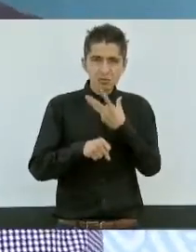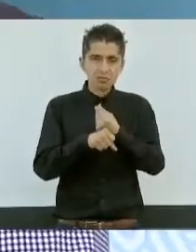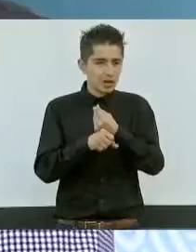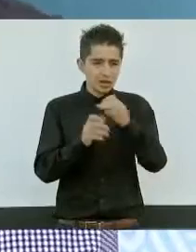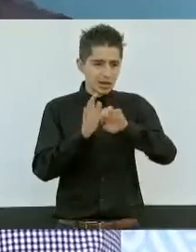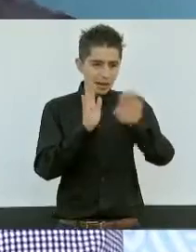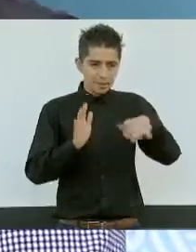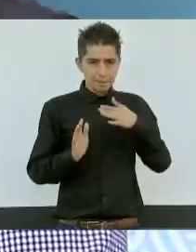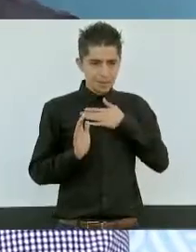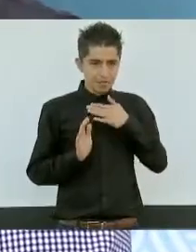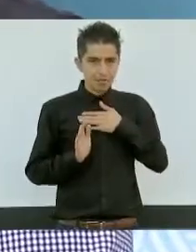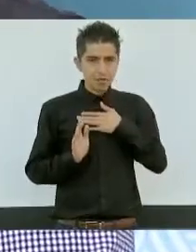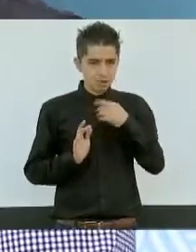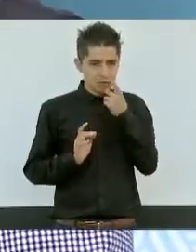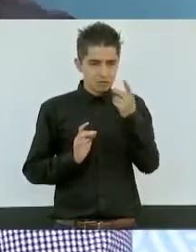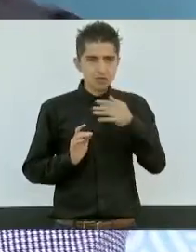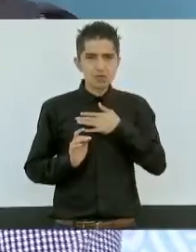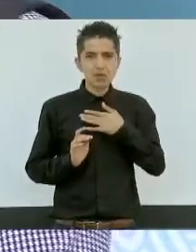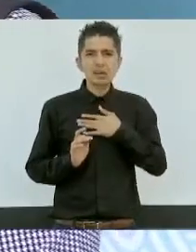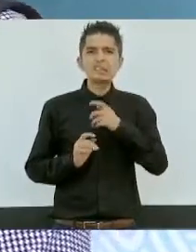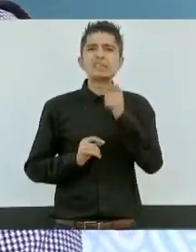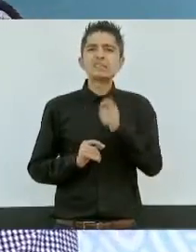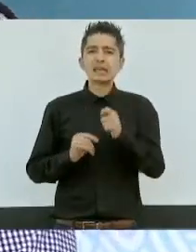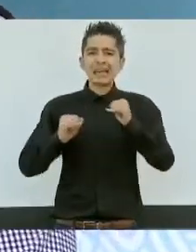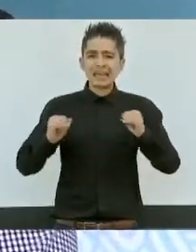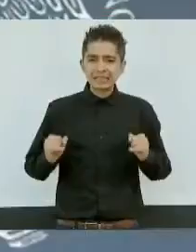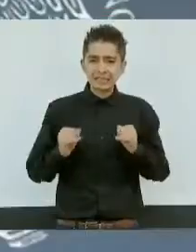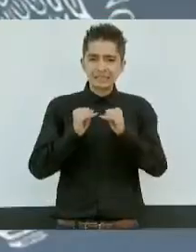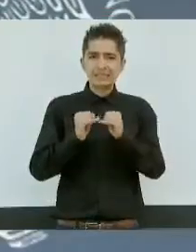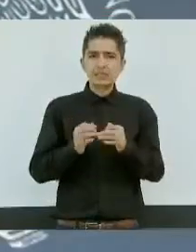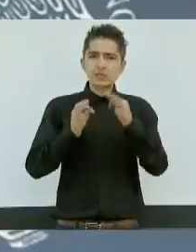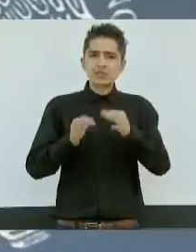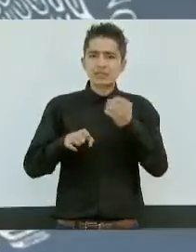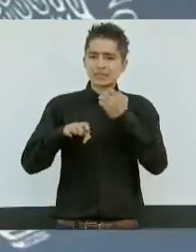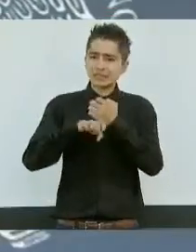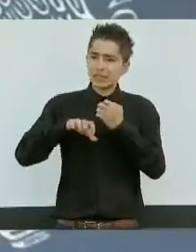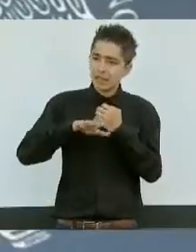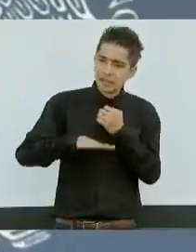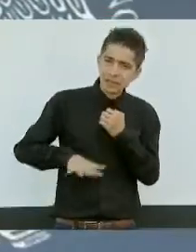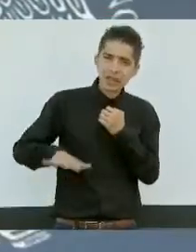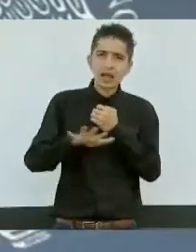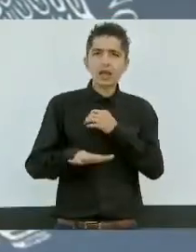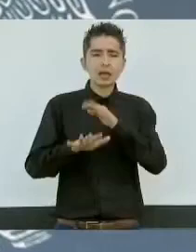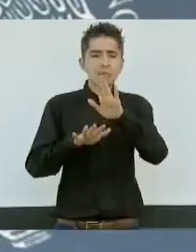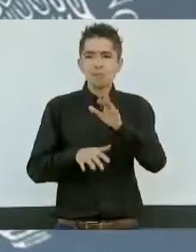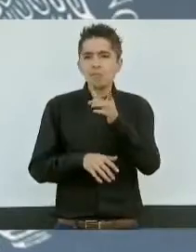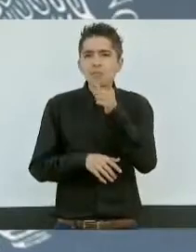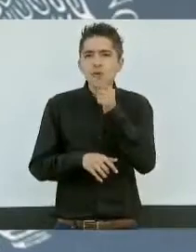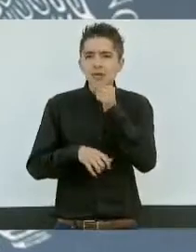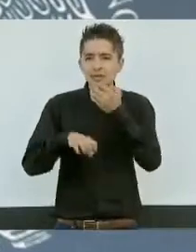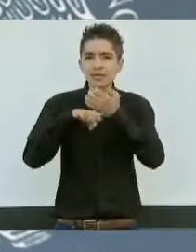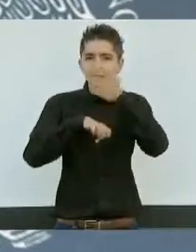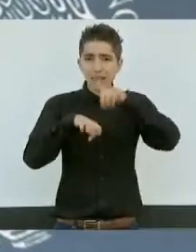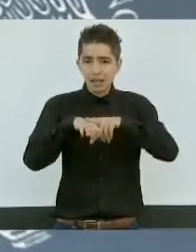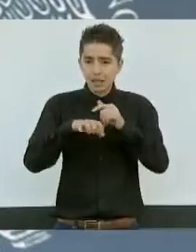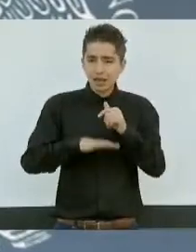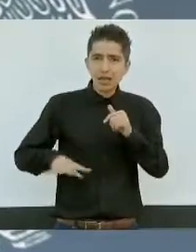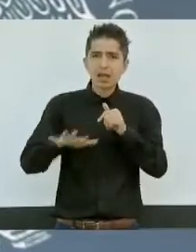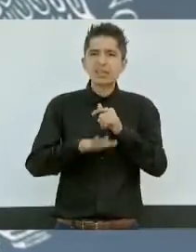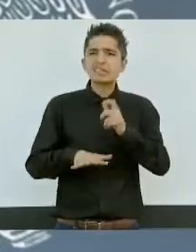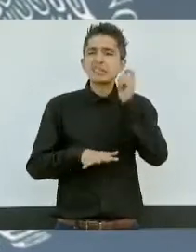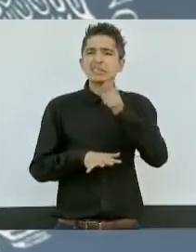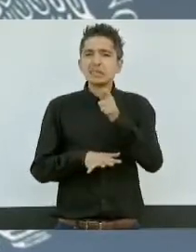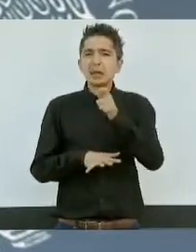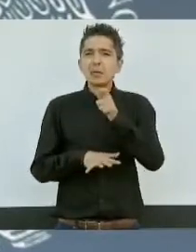mi caso, la capacidad institucional en el Estado, la policía estatal y su capacidad